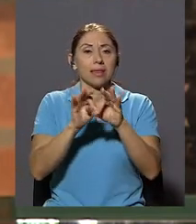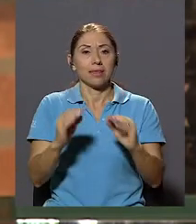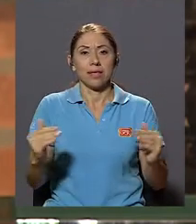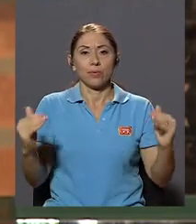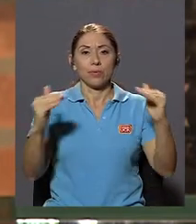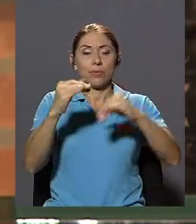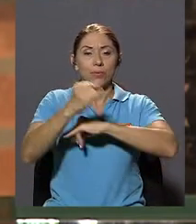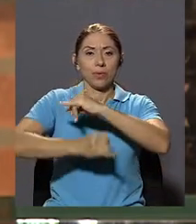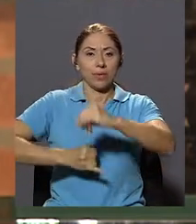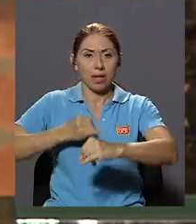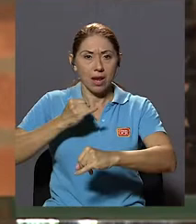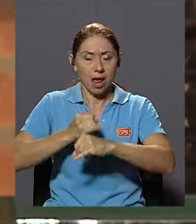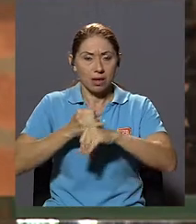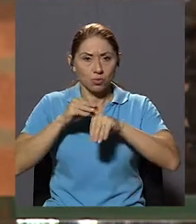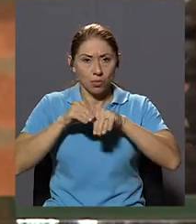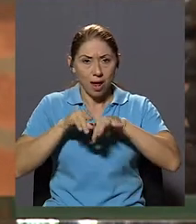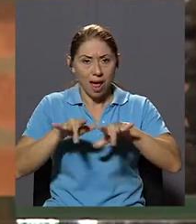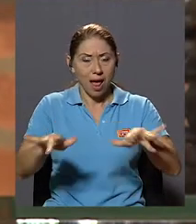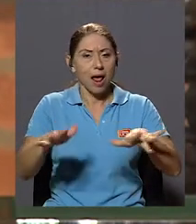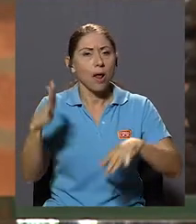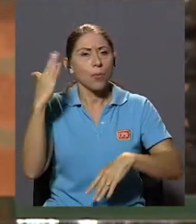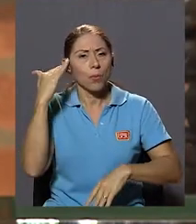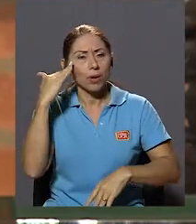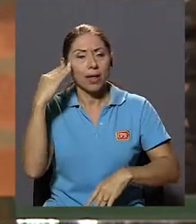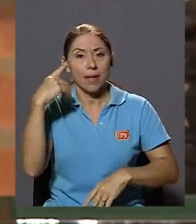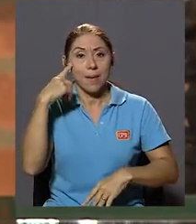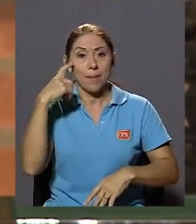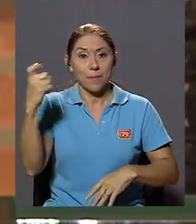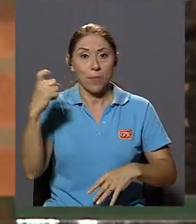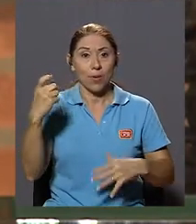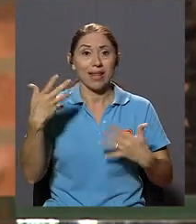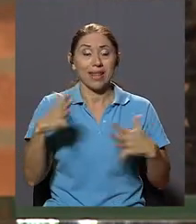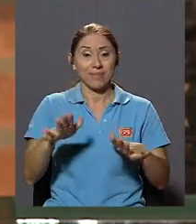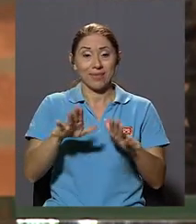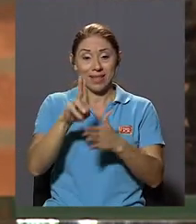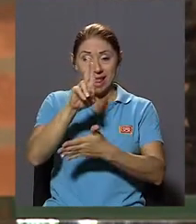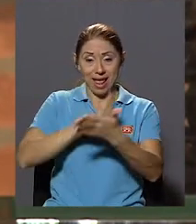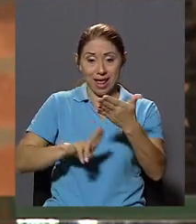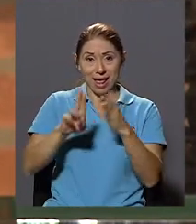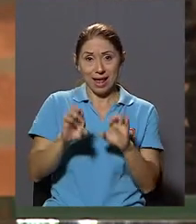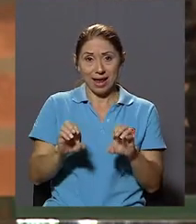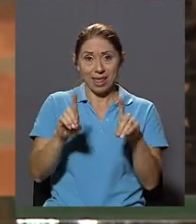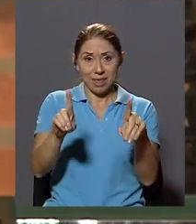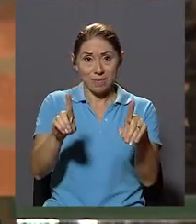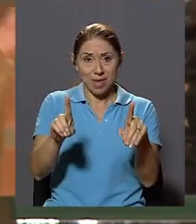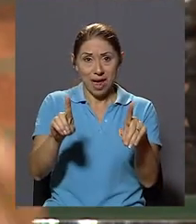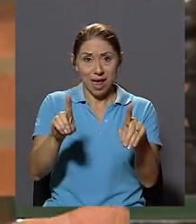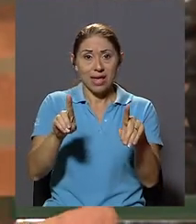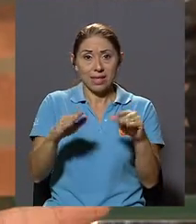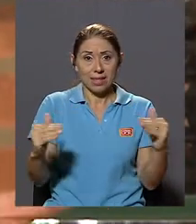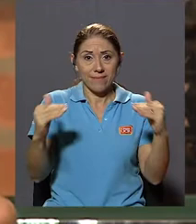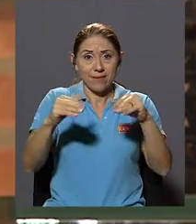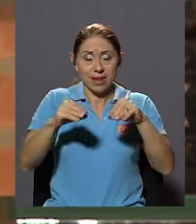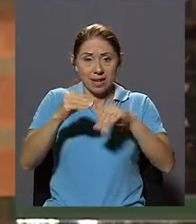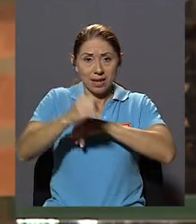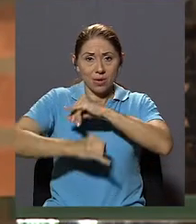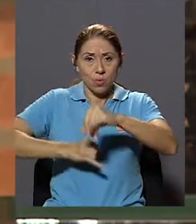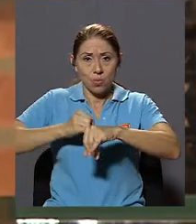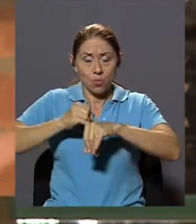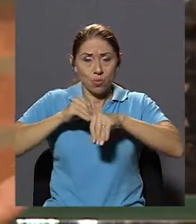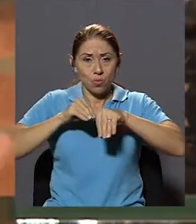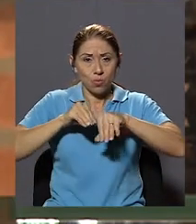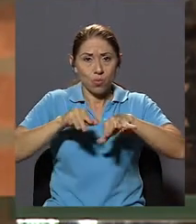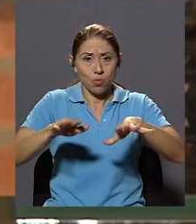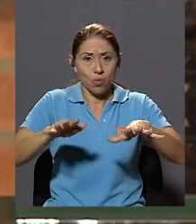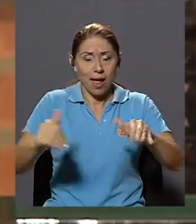La internacionalización Porque la internacionalización De la academia Acompaña los